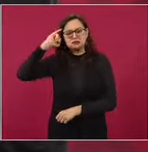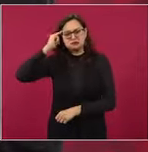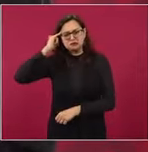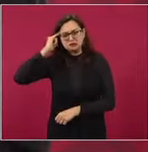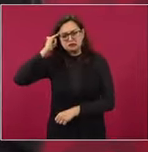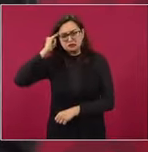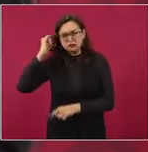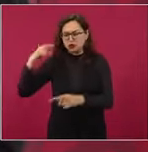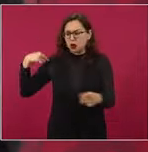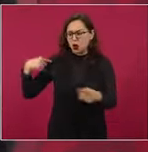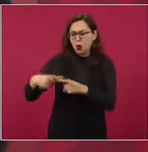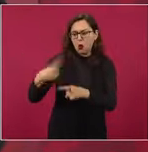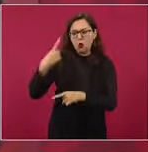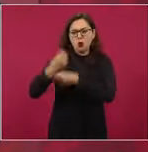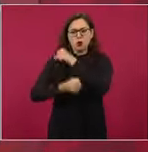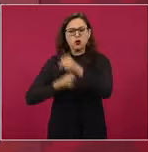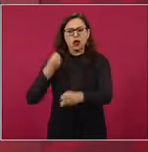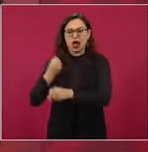callados,